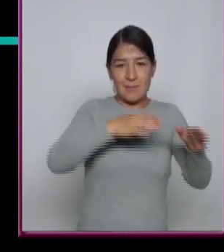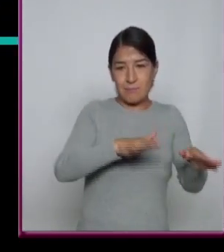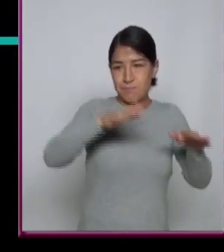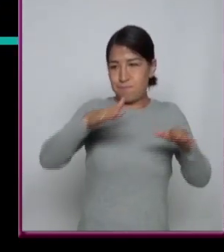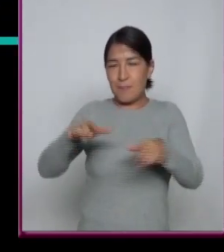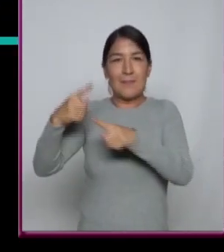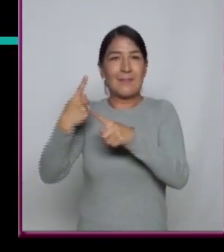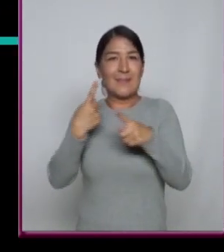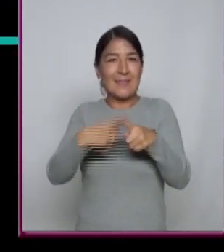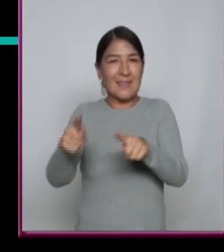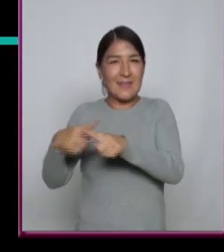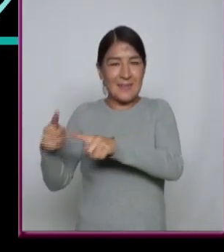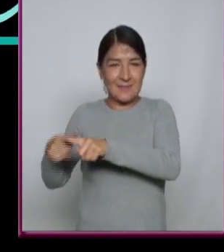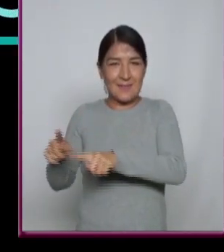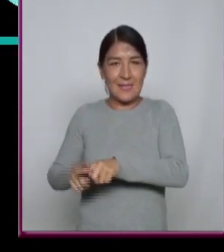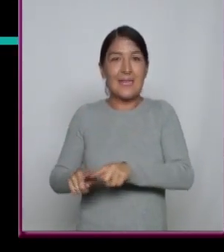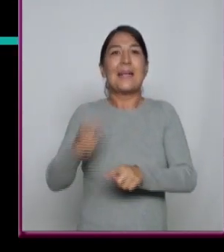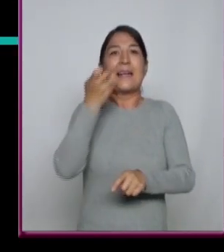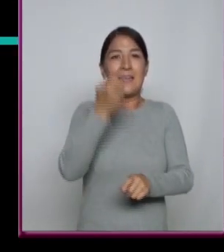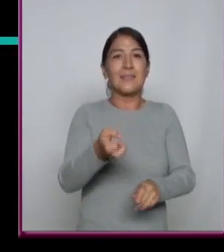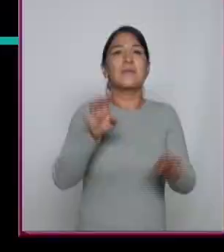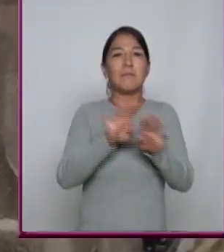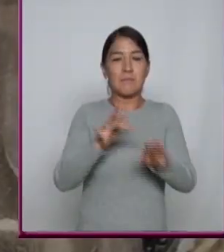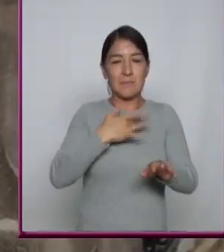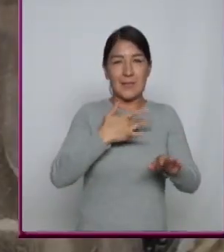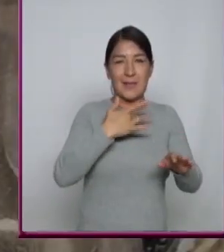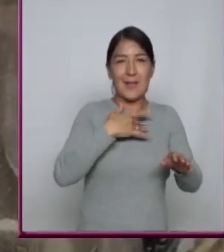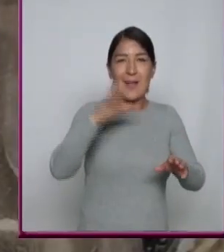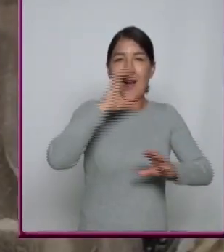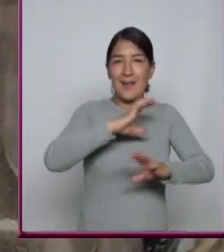De ahí justo sale la nota